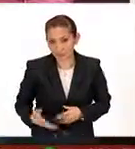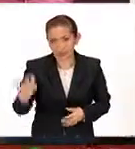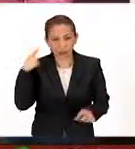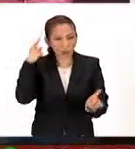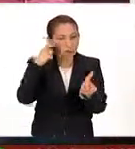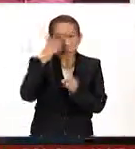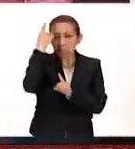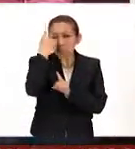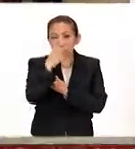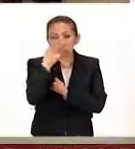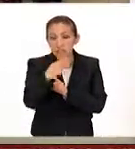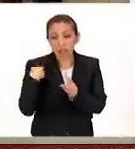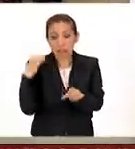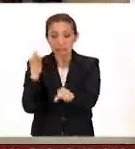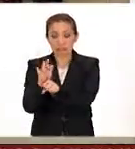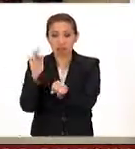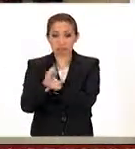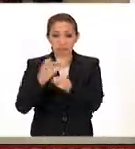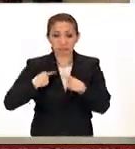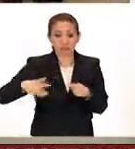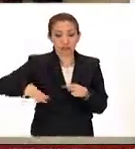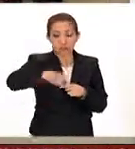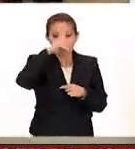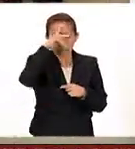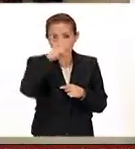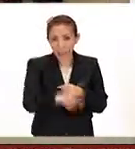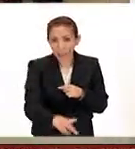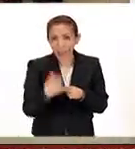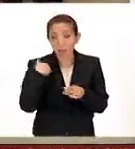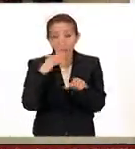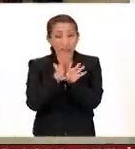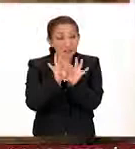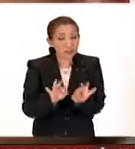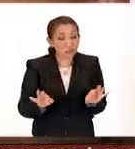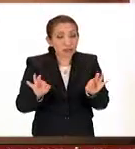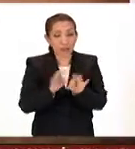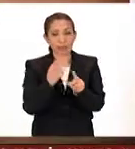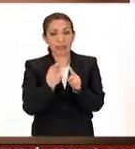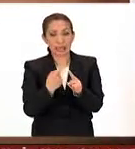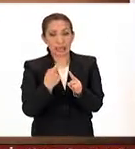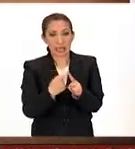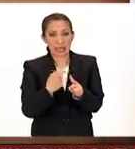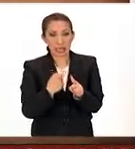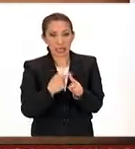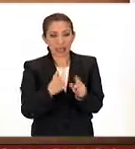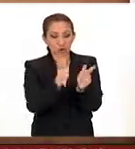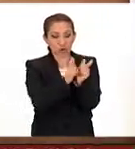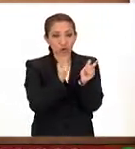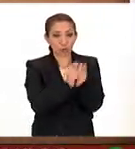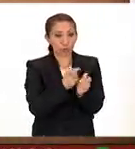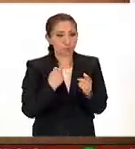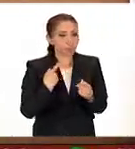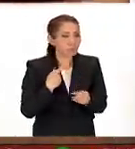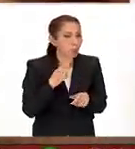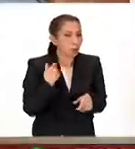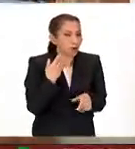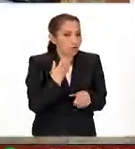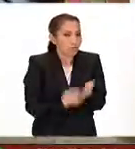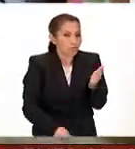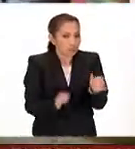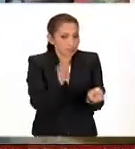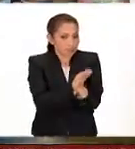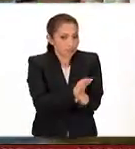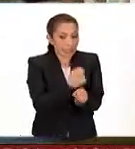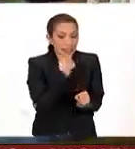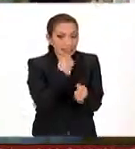Tiene como objetivo proteger a la población mexicana, principalmente las personas en grupo de riesgo. Esto es